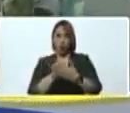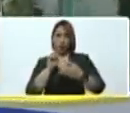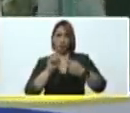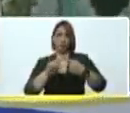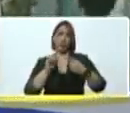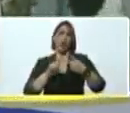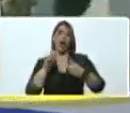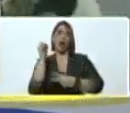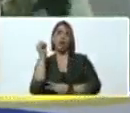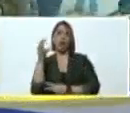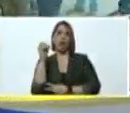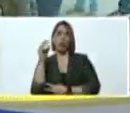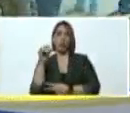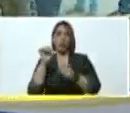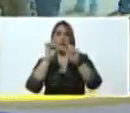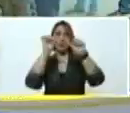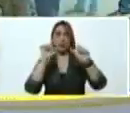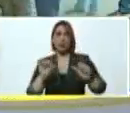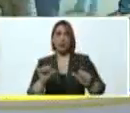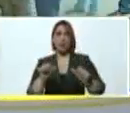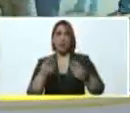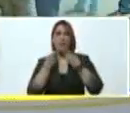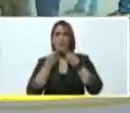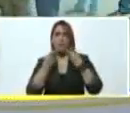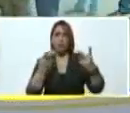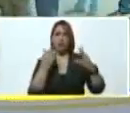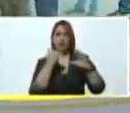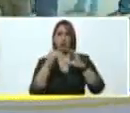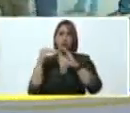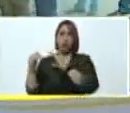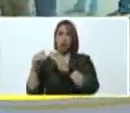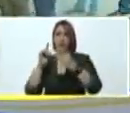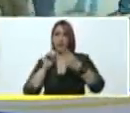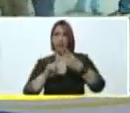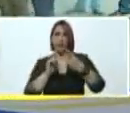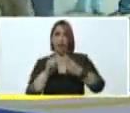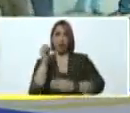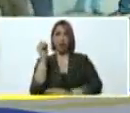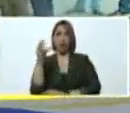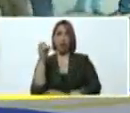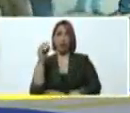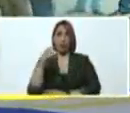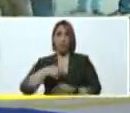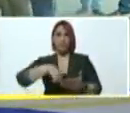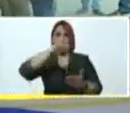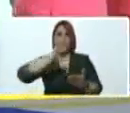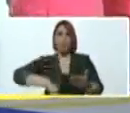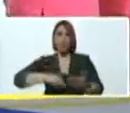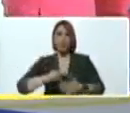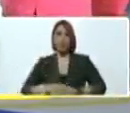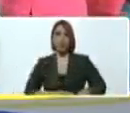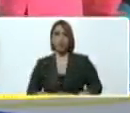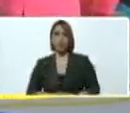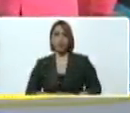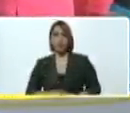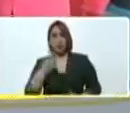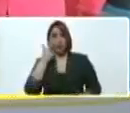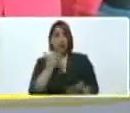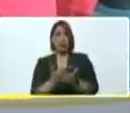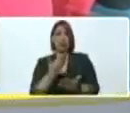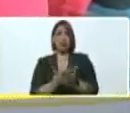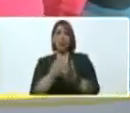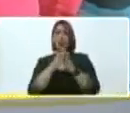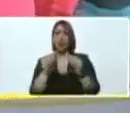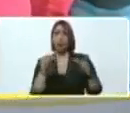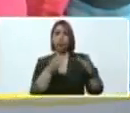auditorías de los sistemas de transmisión, se hacen auditorías firmadas por los testigos de todos los